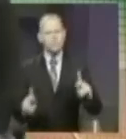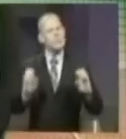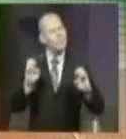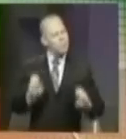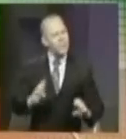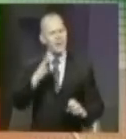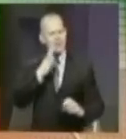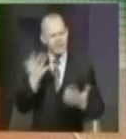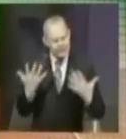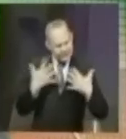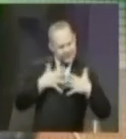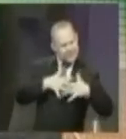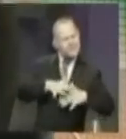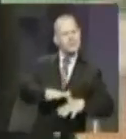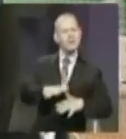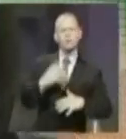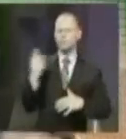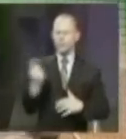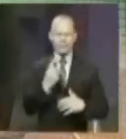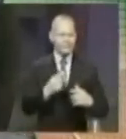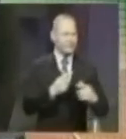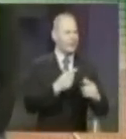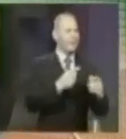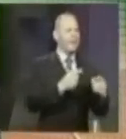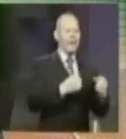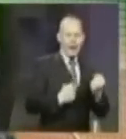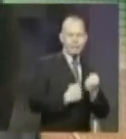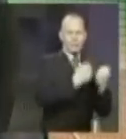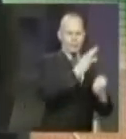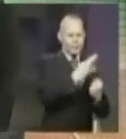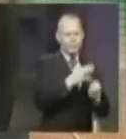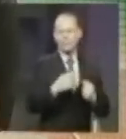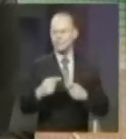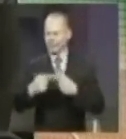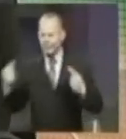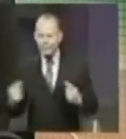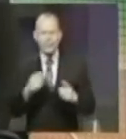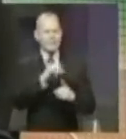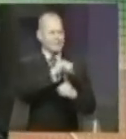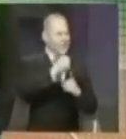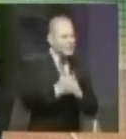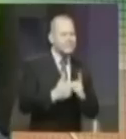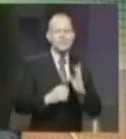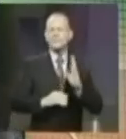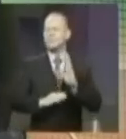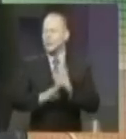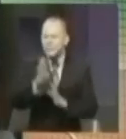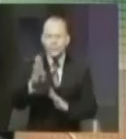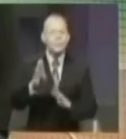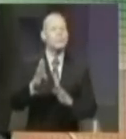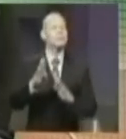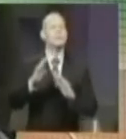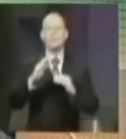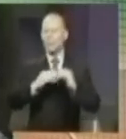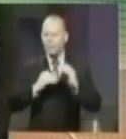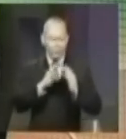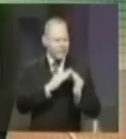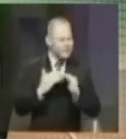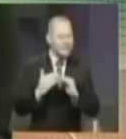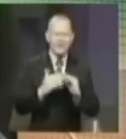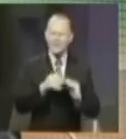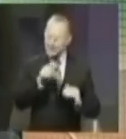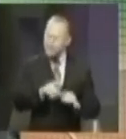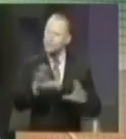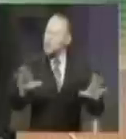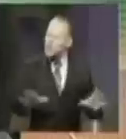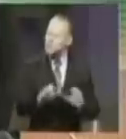de integrar no solamente los que están a favor y en contra de la 99, sino ambientalistas, con desarrolladores, industriales, con comunidades. Eso es lo que he